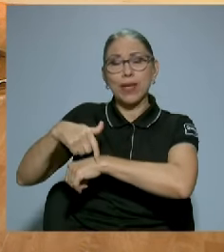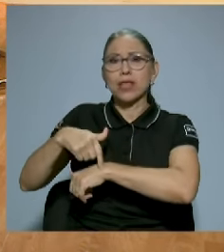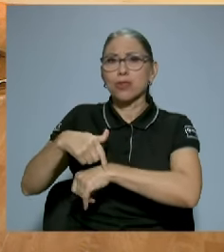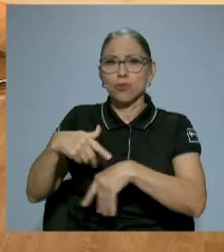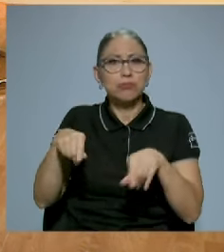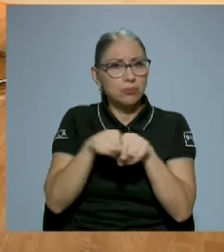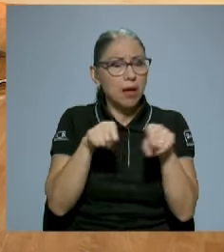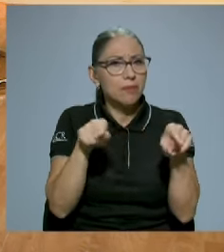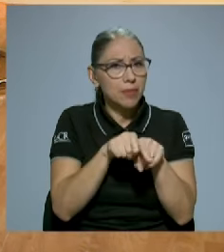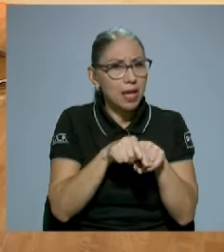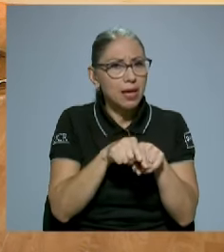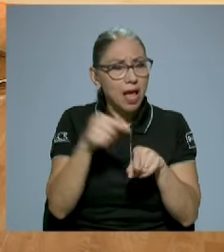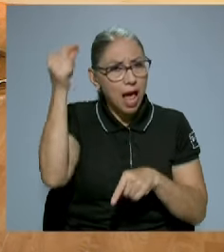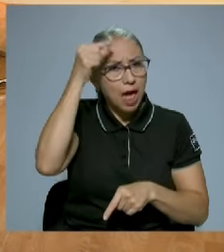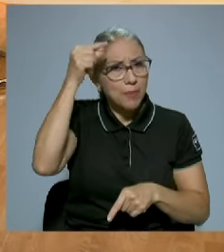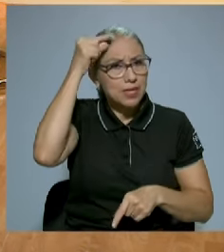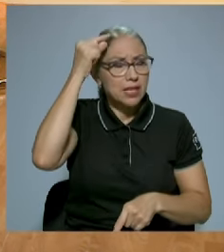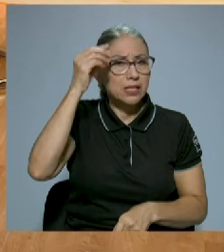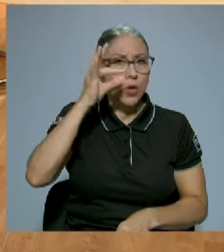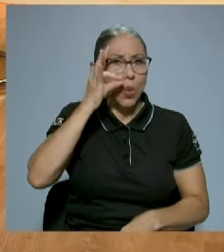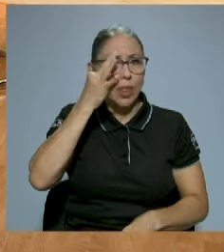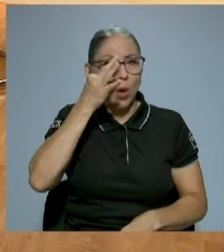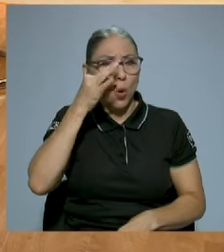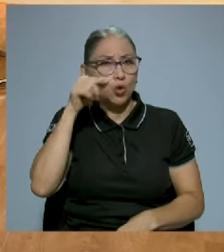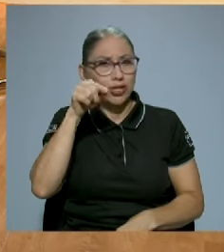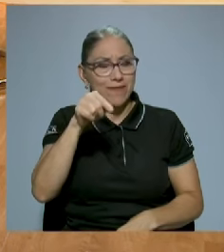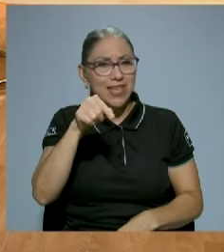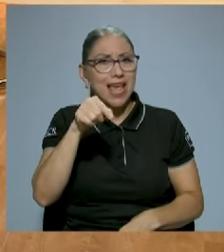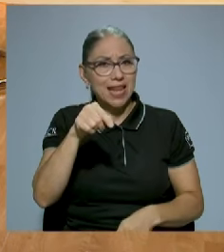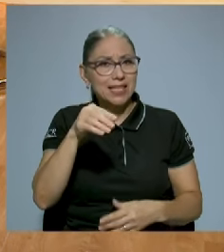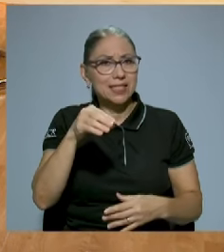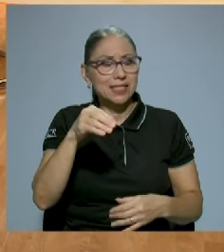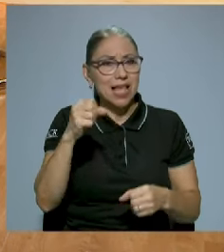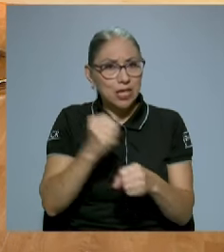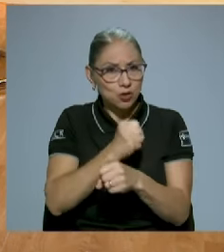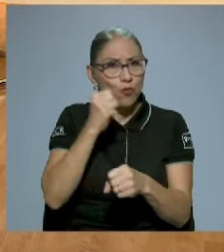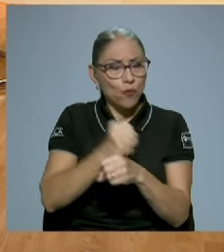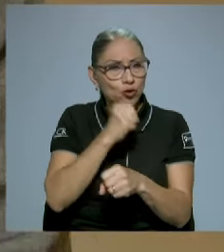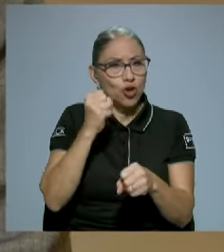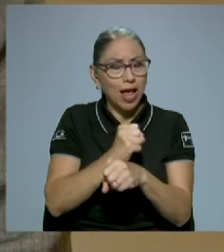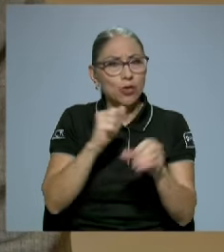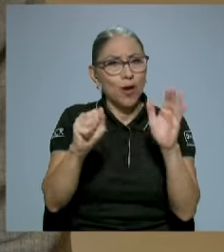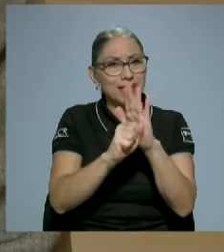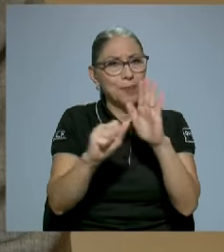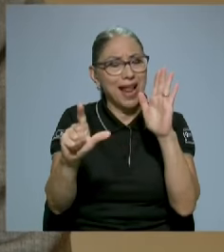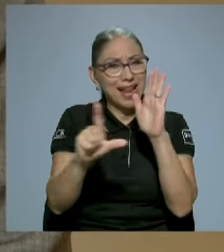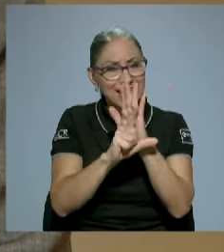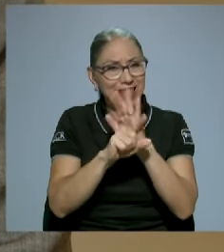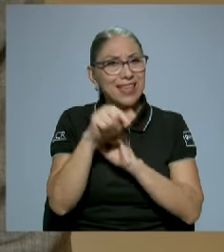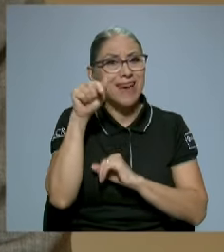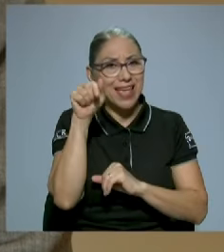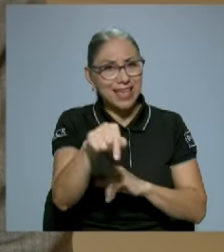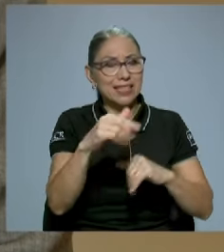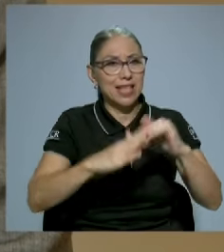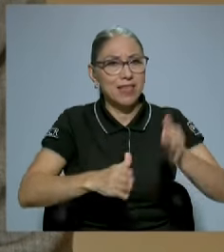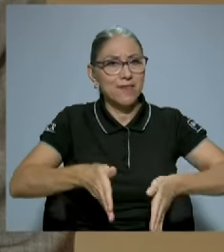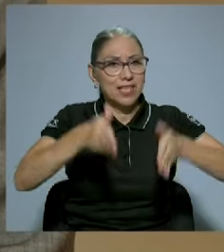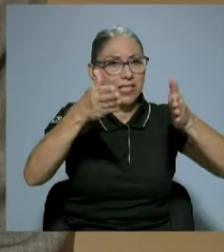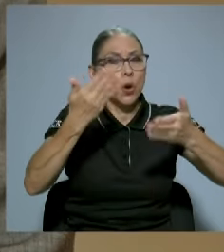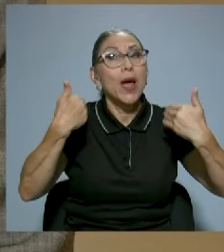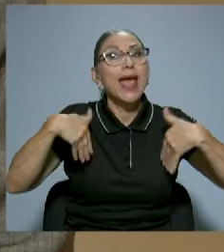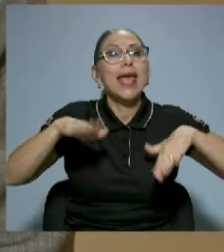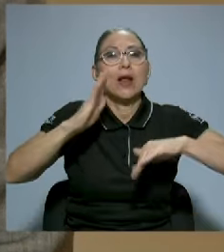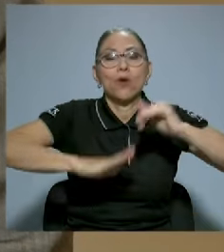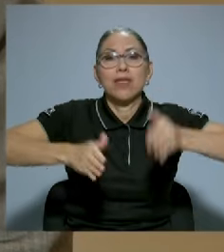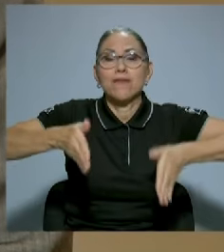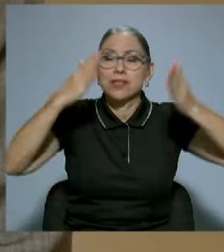administración de José Figueres, estuvo funcionando la Asamblea Legislativa en ese edificio. Era un edificio muy